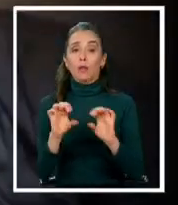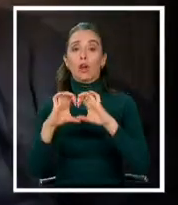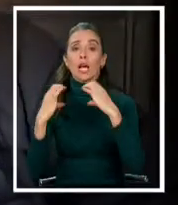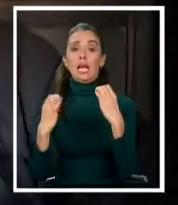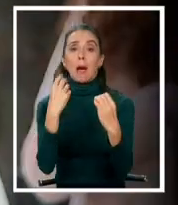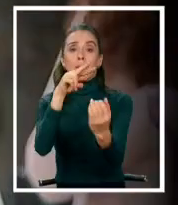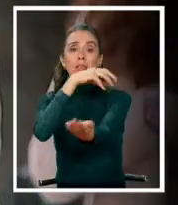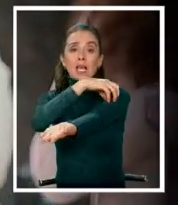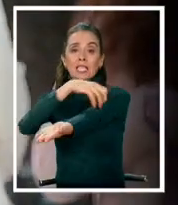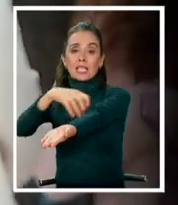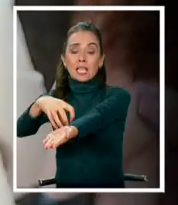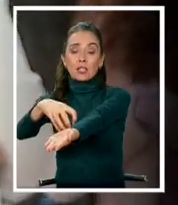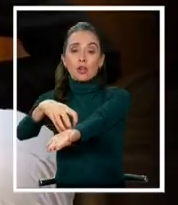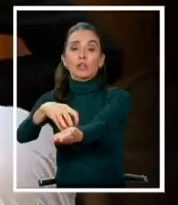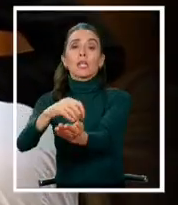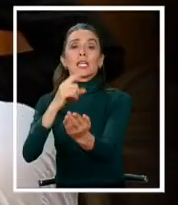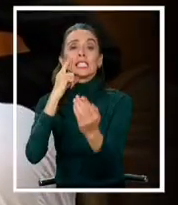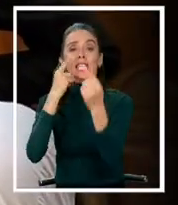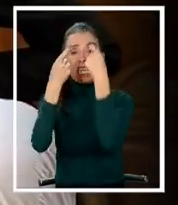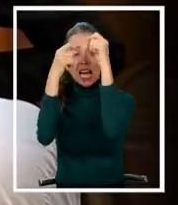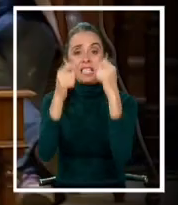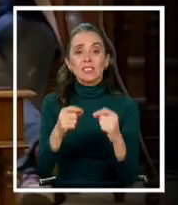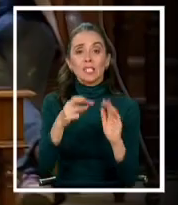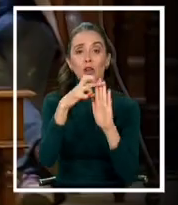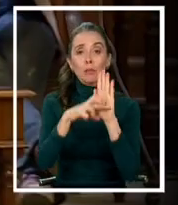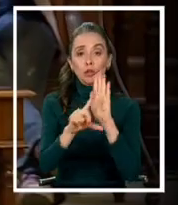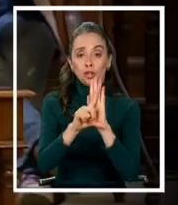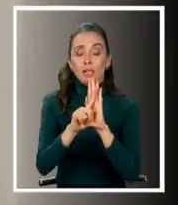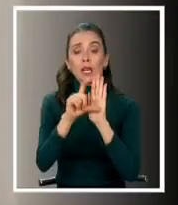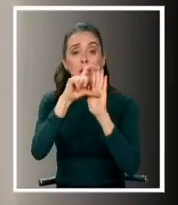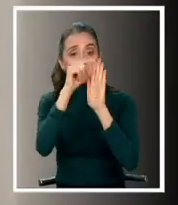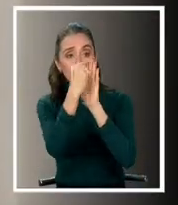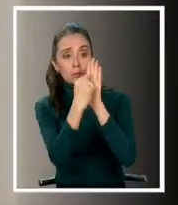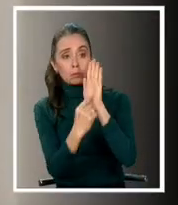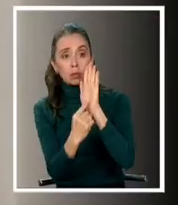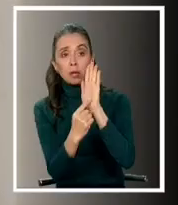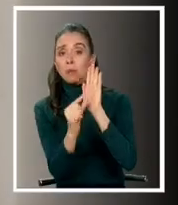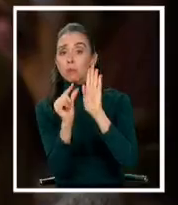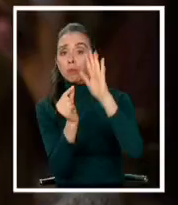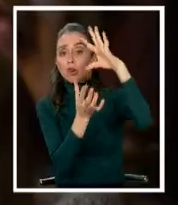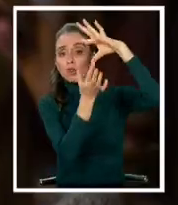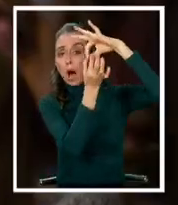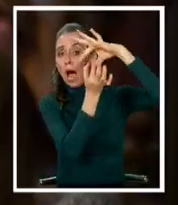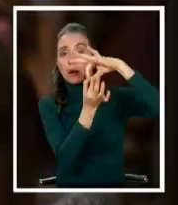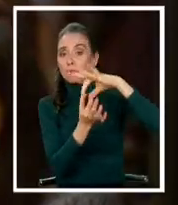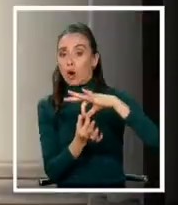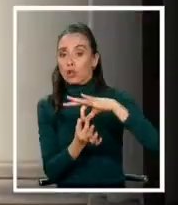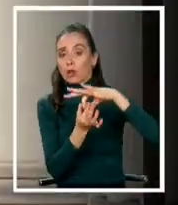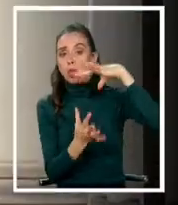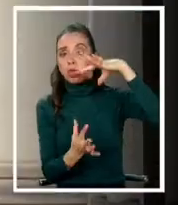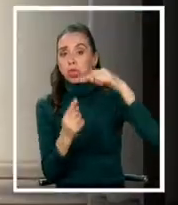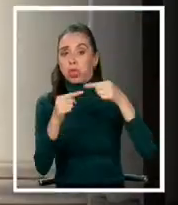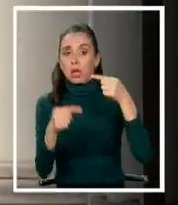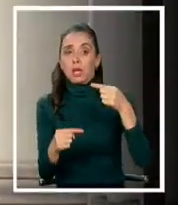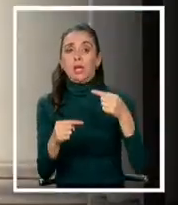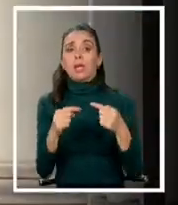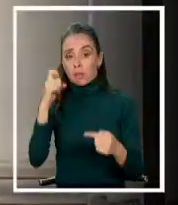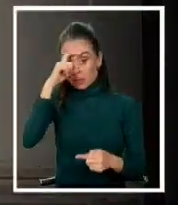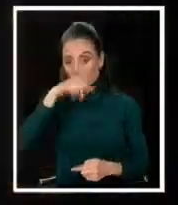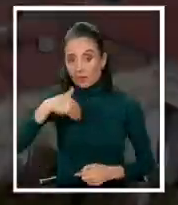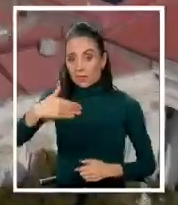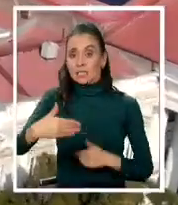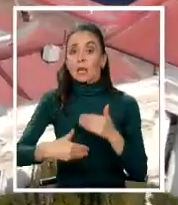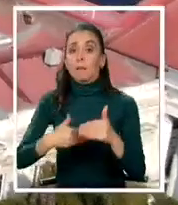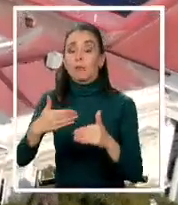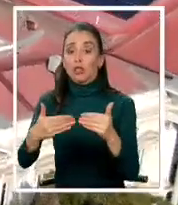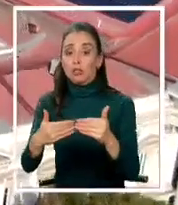Cámara de las Regiones tenga una condición de revisora. La verdad es que el texto está quedando bastante poco armónico. Están poniendo en juego la viabilidad del